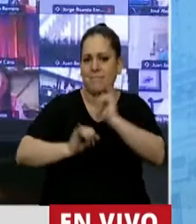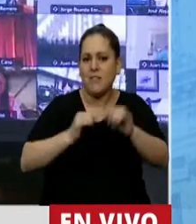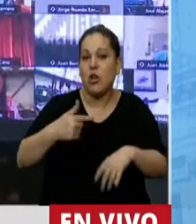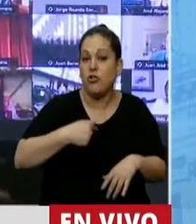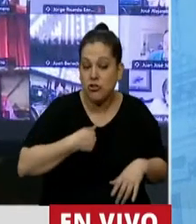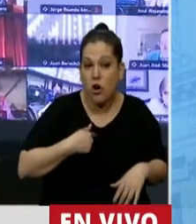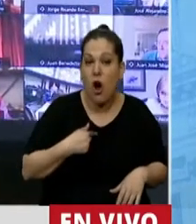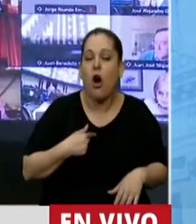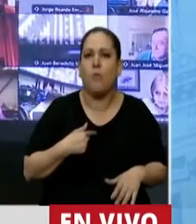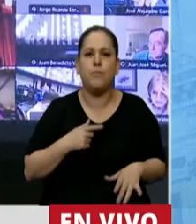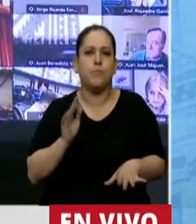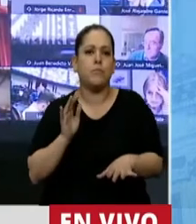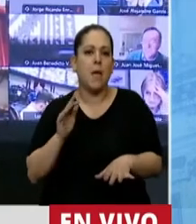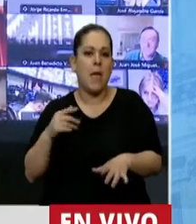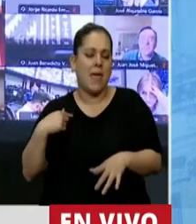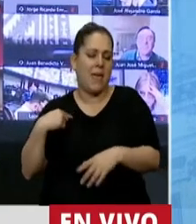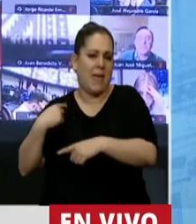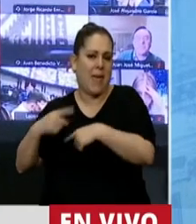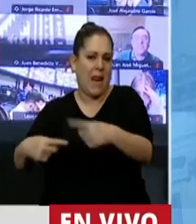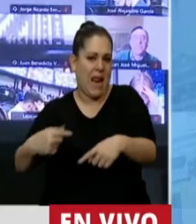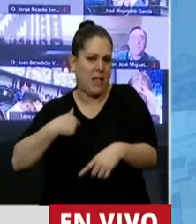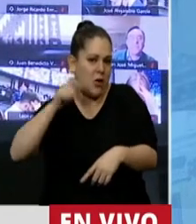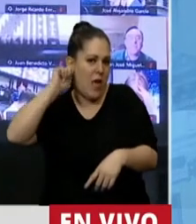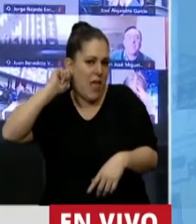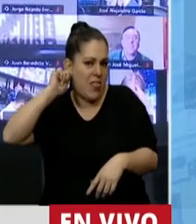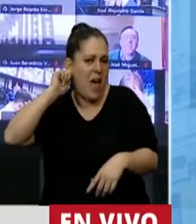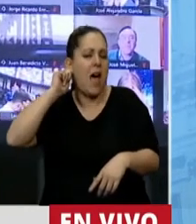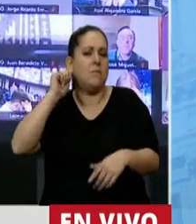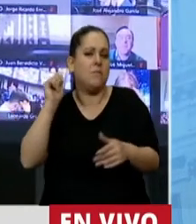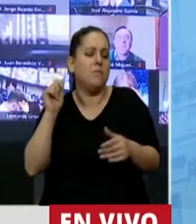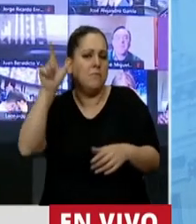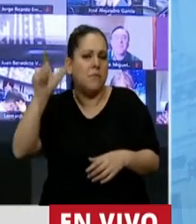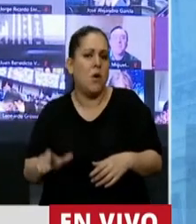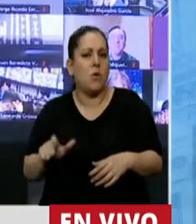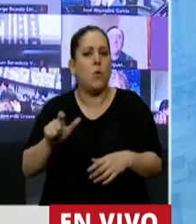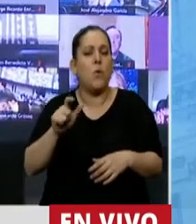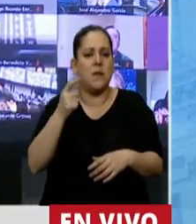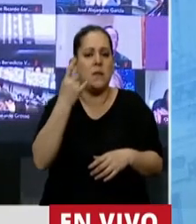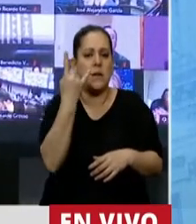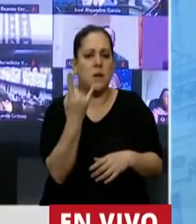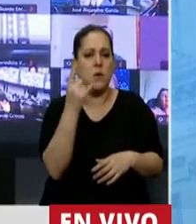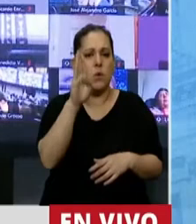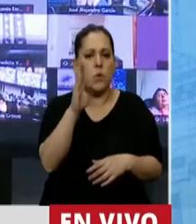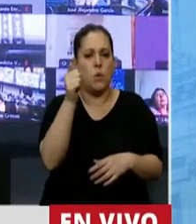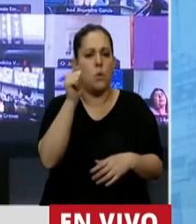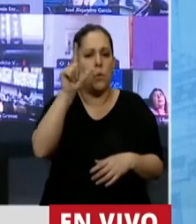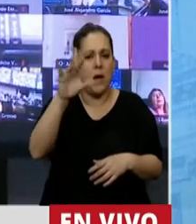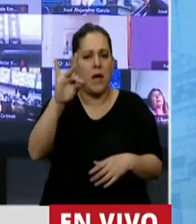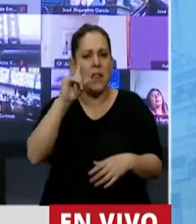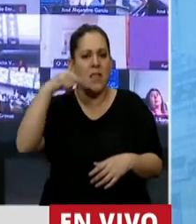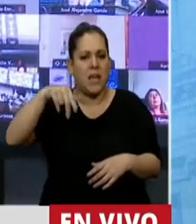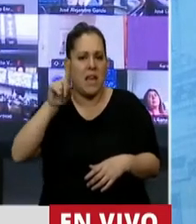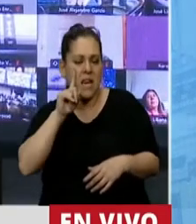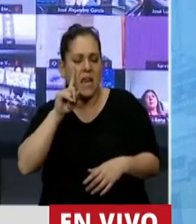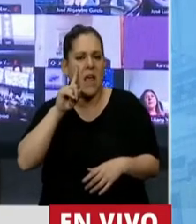yo entré y parte de mi generación entró a la Plaza de Mayo de la mano de Ubaldini. Y de la mano de las madres de Plaza de Mayo. En aquel marzo del 82,